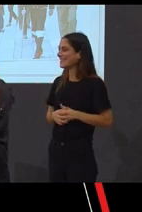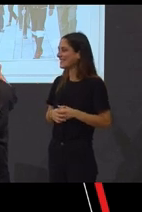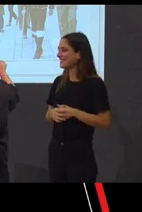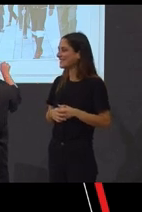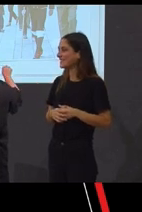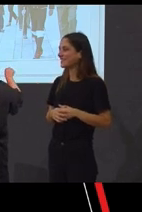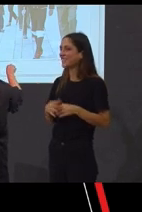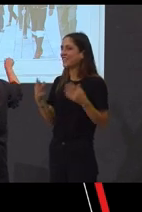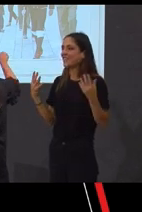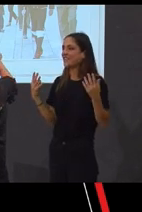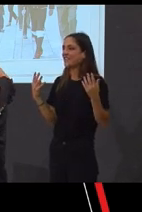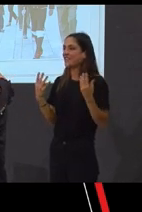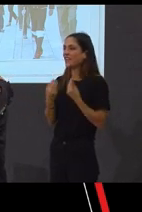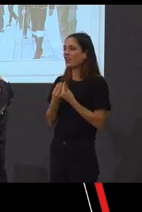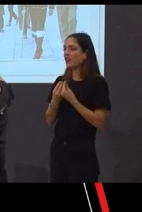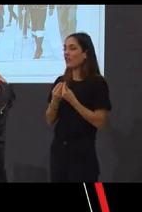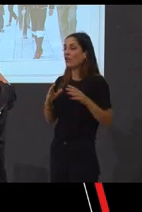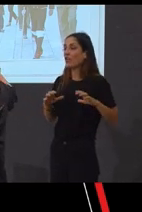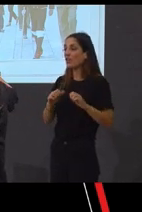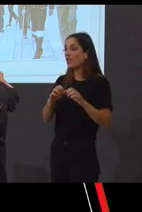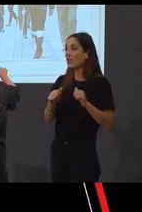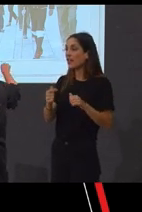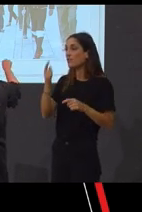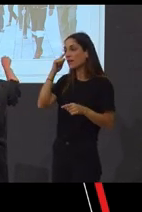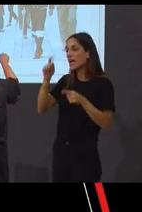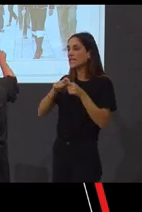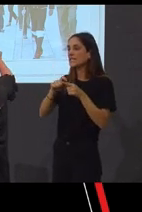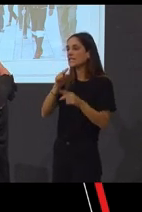con cerámica de sarga de los